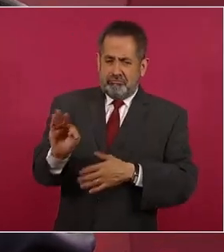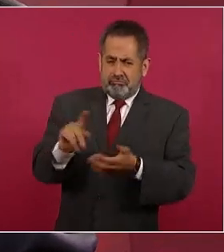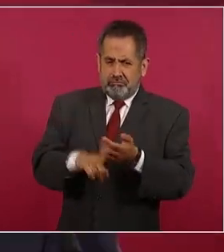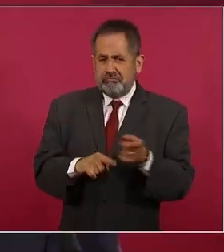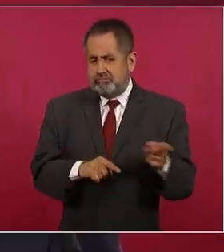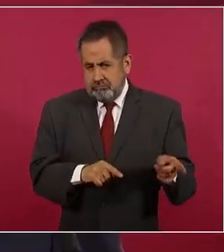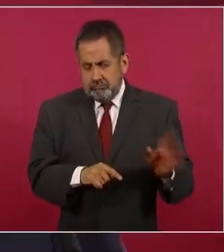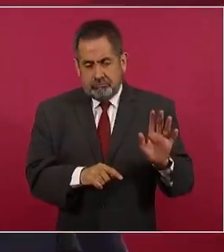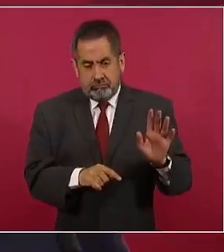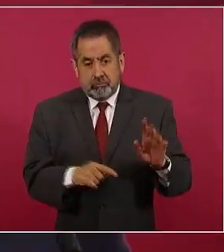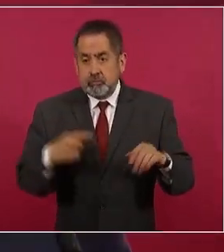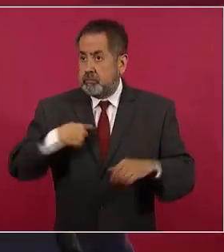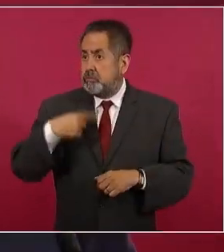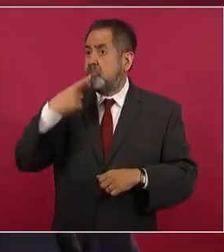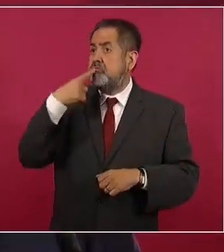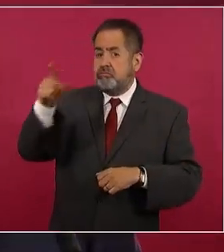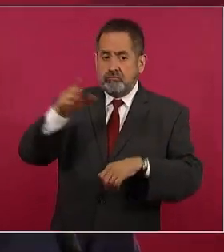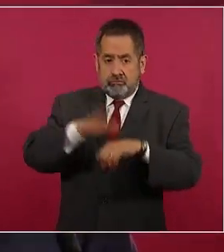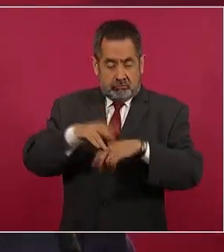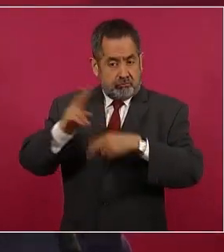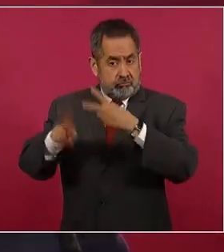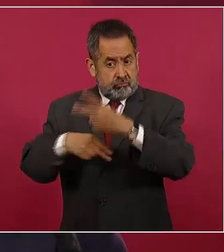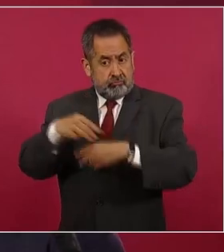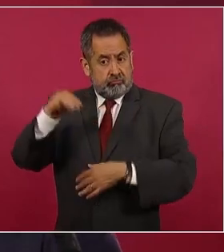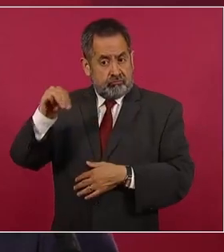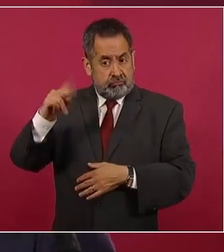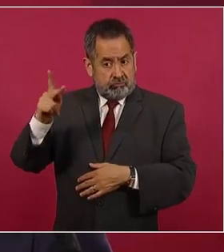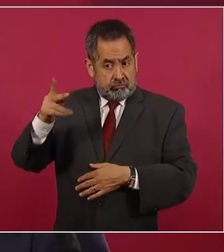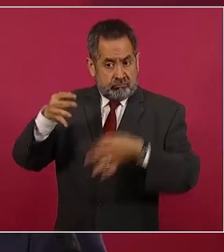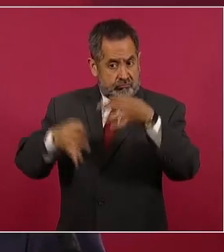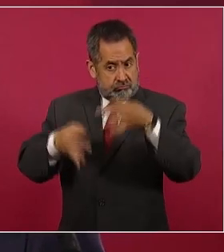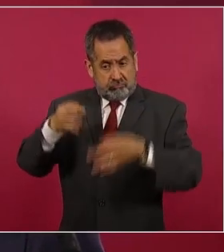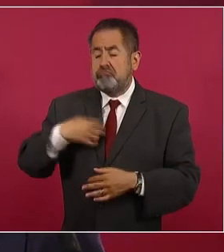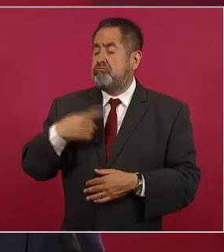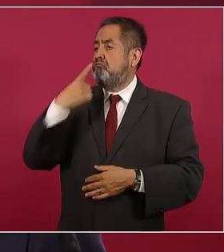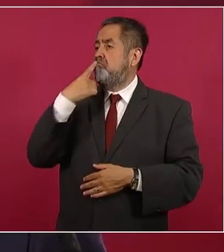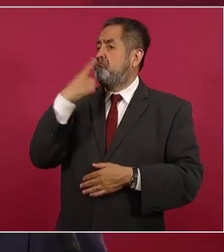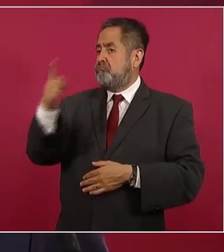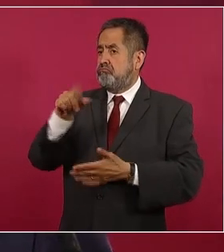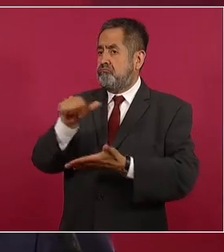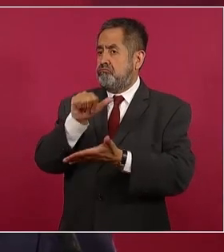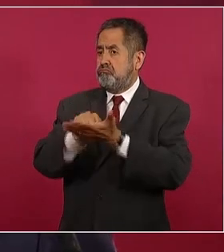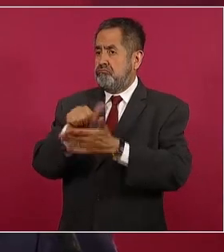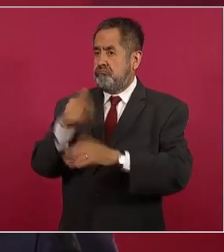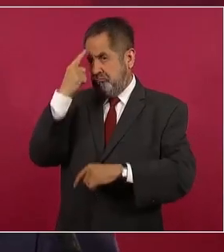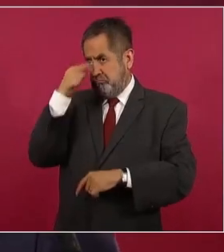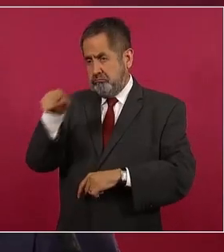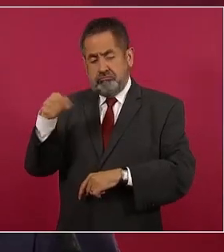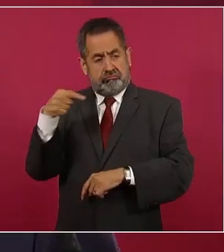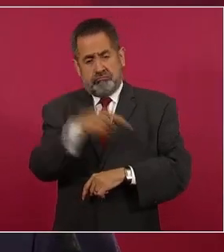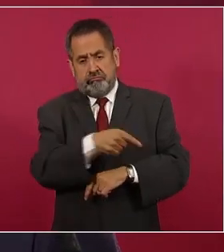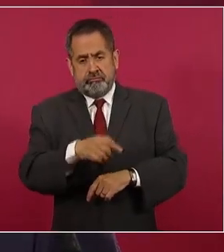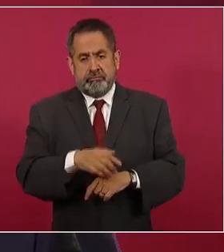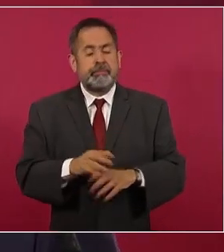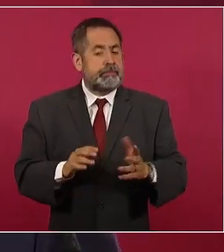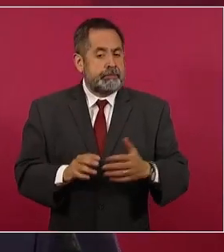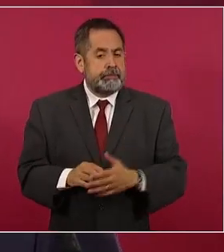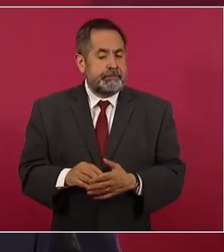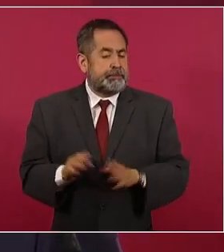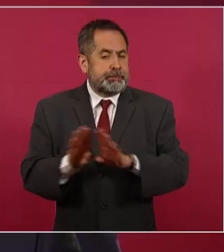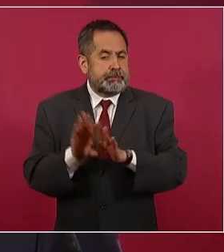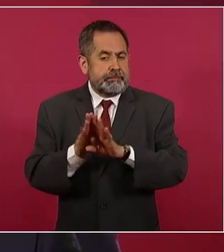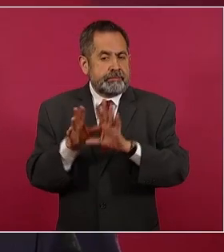lo denuncié en el Ministerio Público utilizando